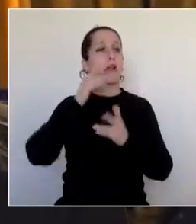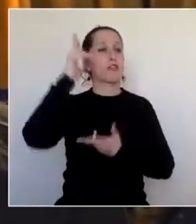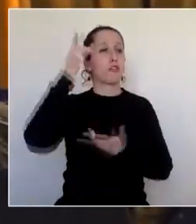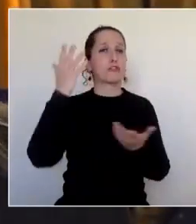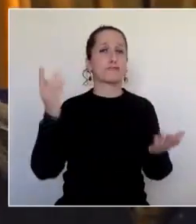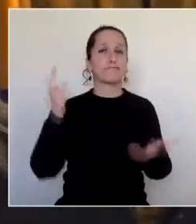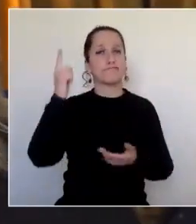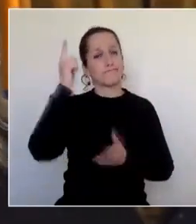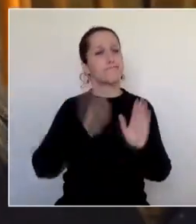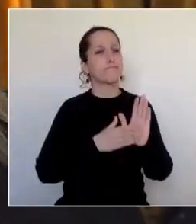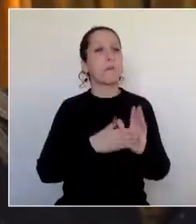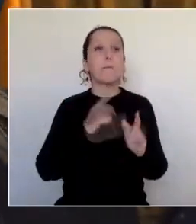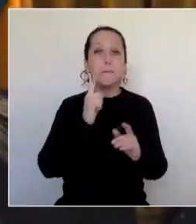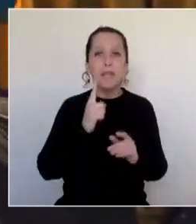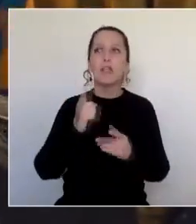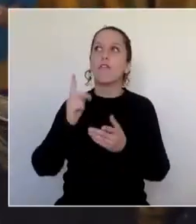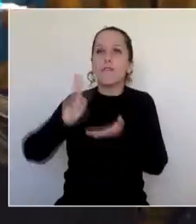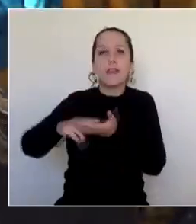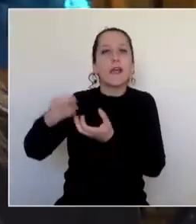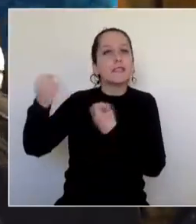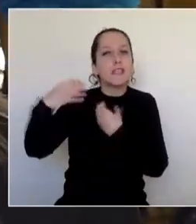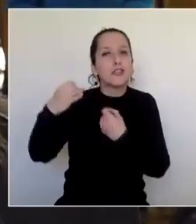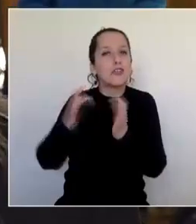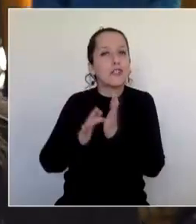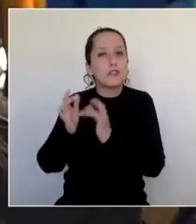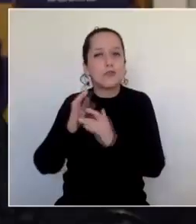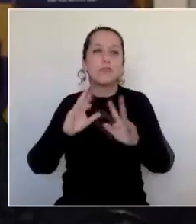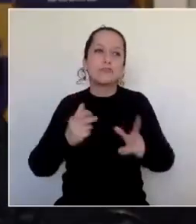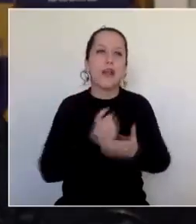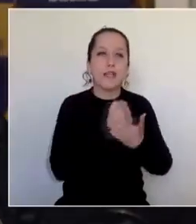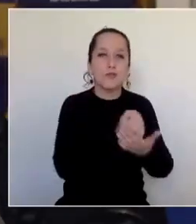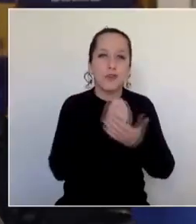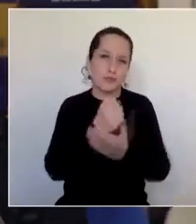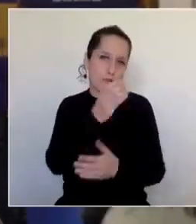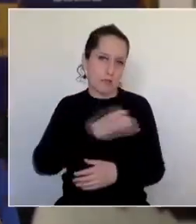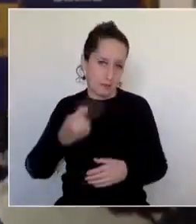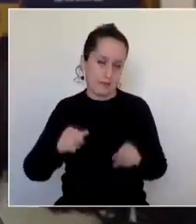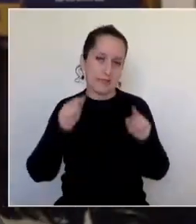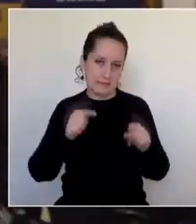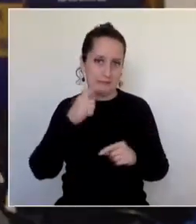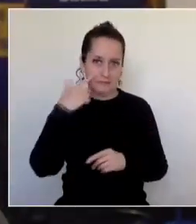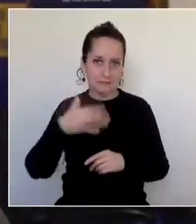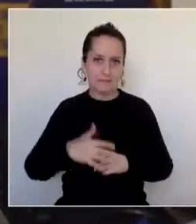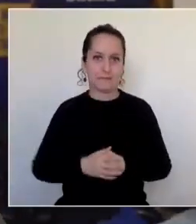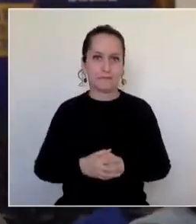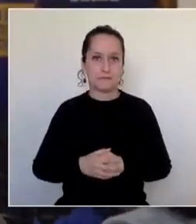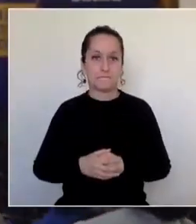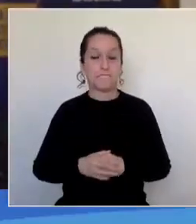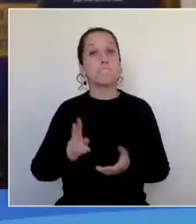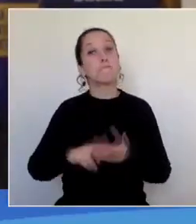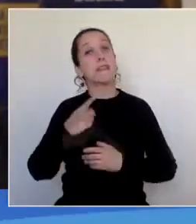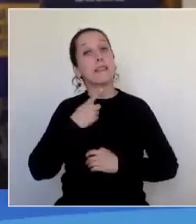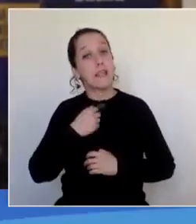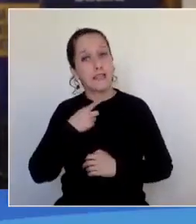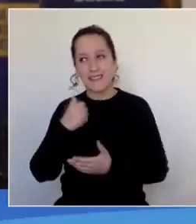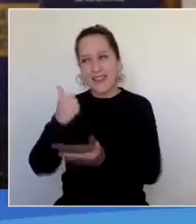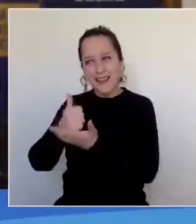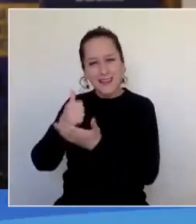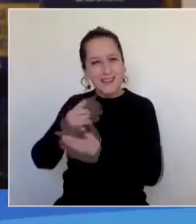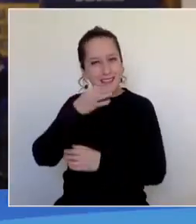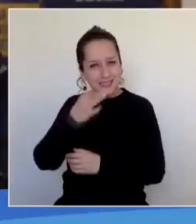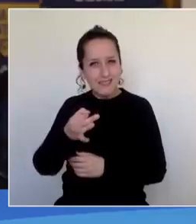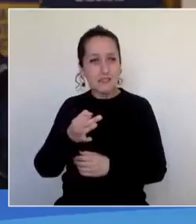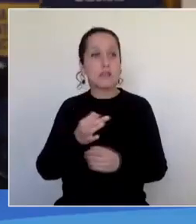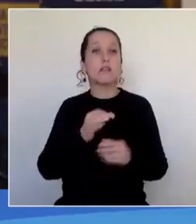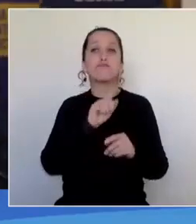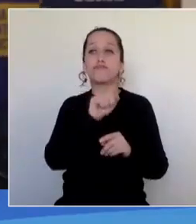con las obras que nuestro Señor Jesucristo nos enseñó a hacer en favor de la comunidad. Muy interesante porque como decía nuestro alcalde, ¿no es cierto? Que en la